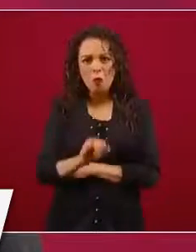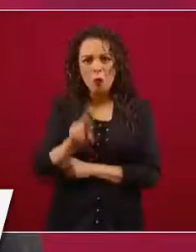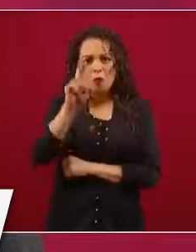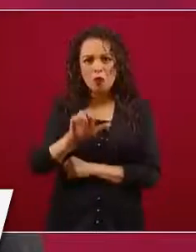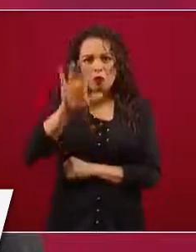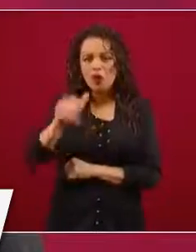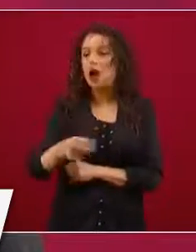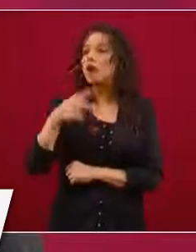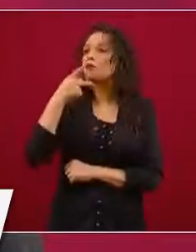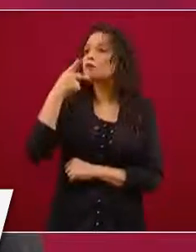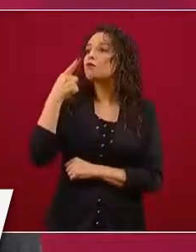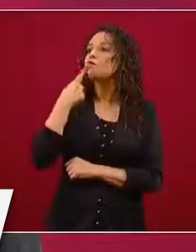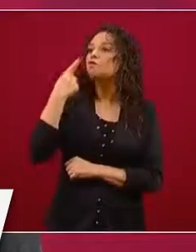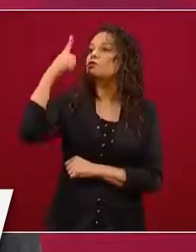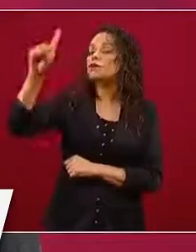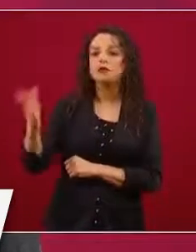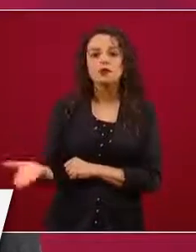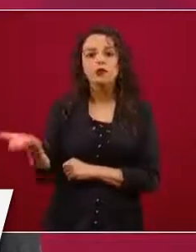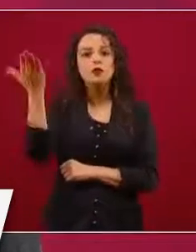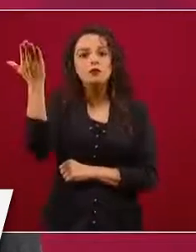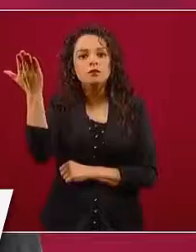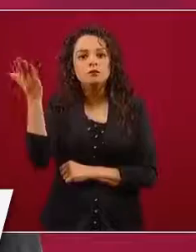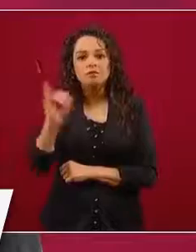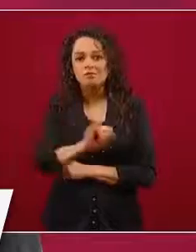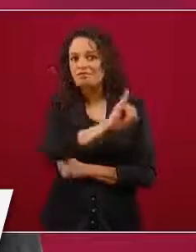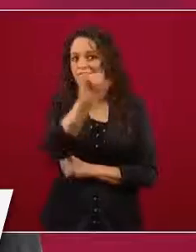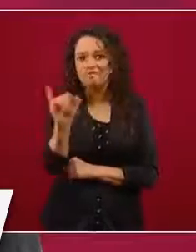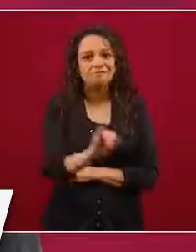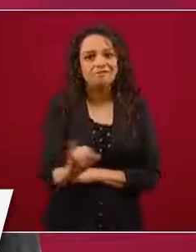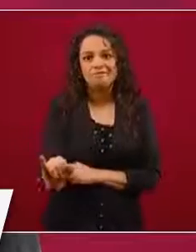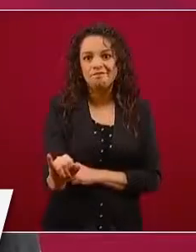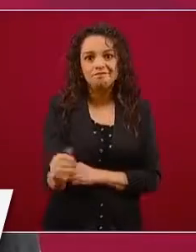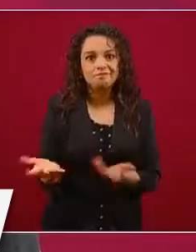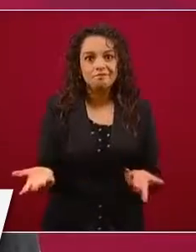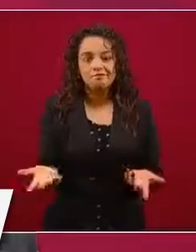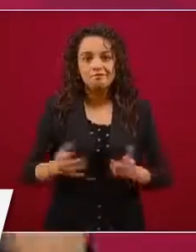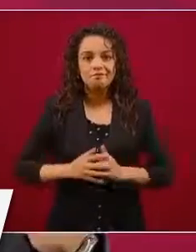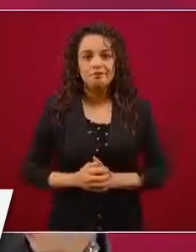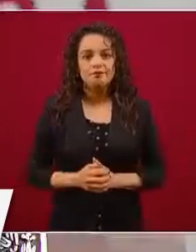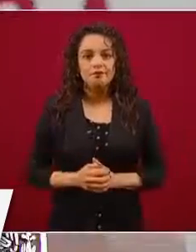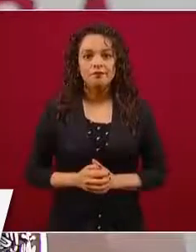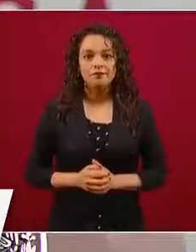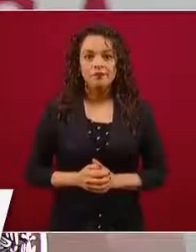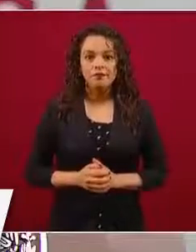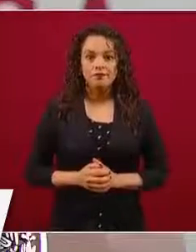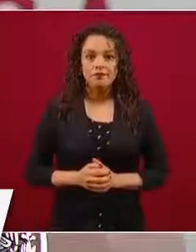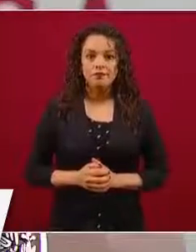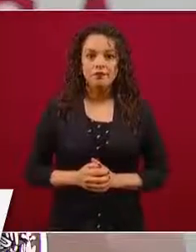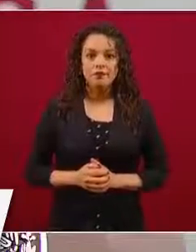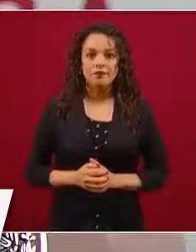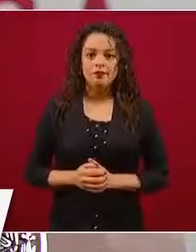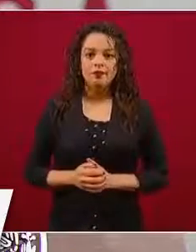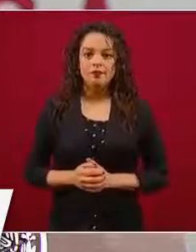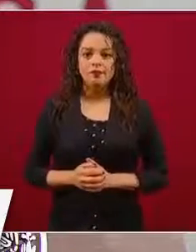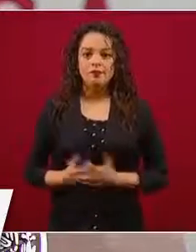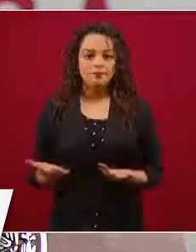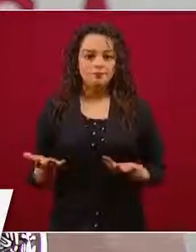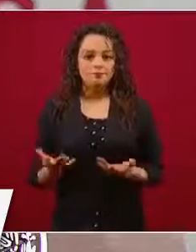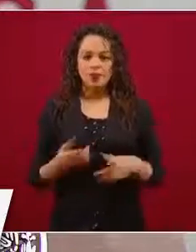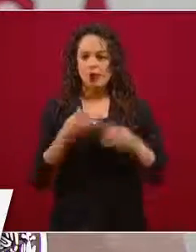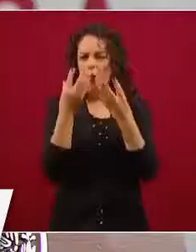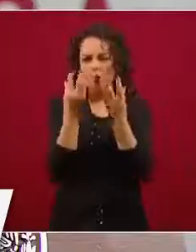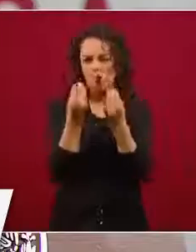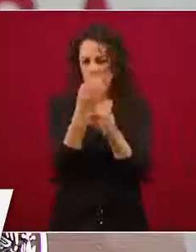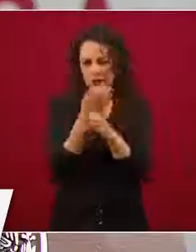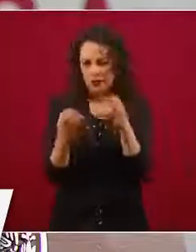públicas, porque, entre otras